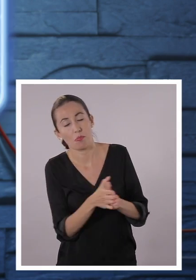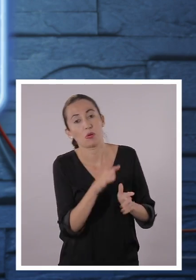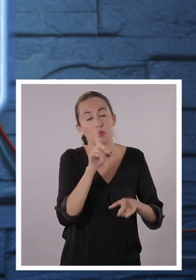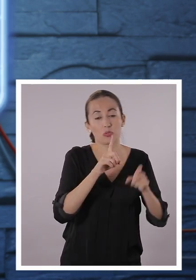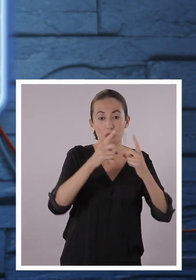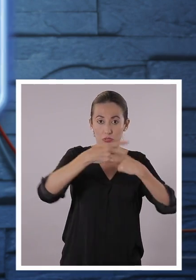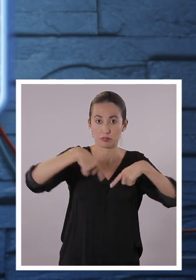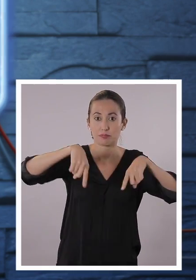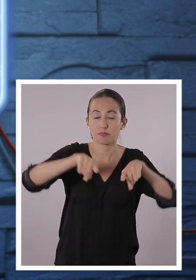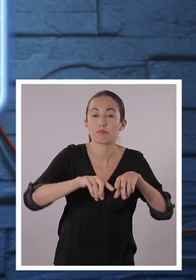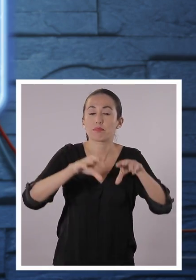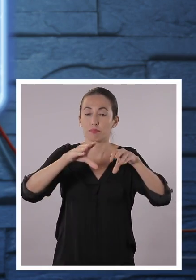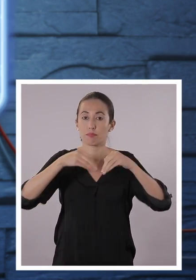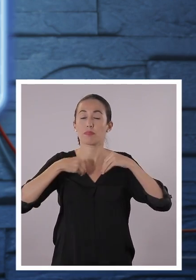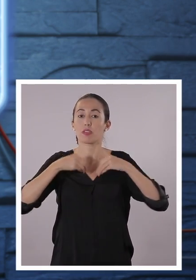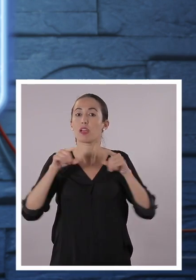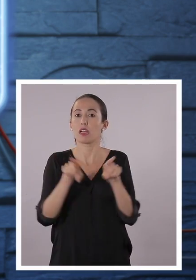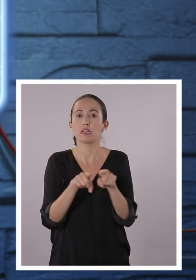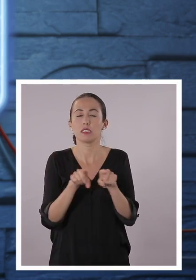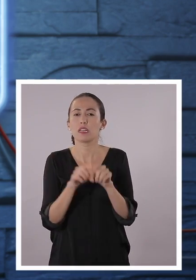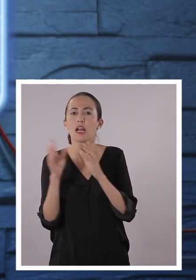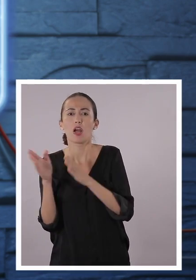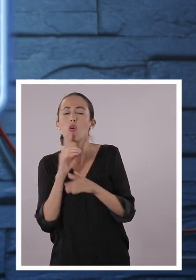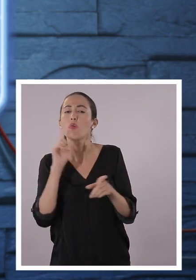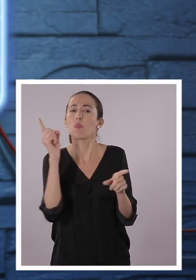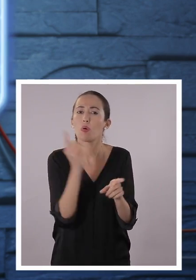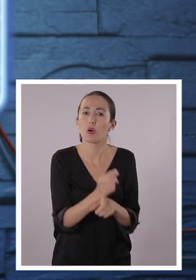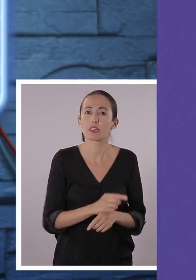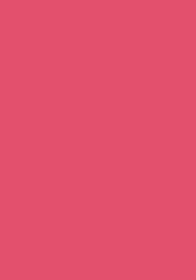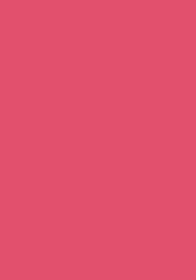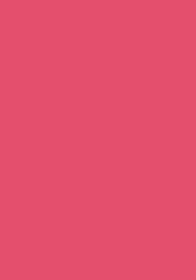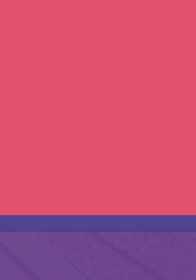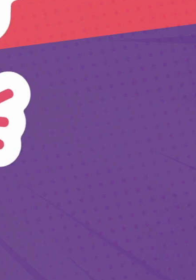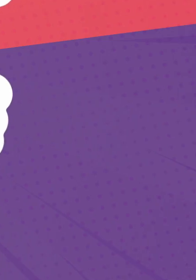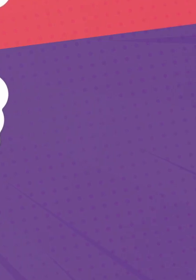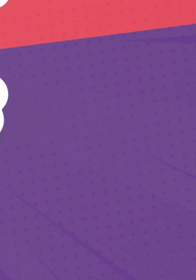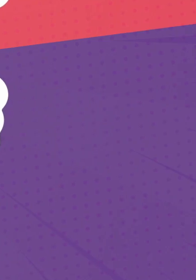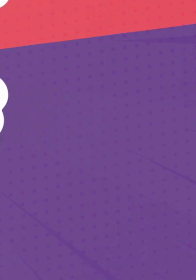que ellas sean reconocidas como verdaderas mujeres.